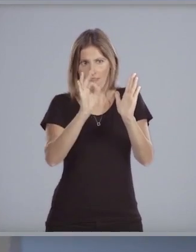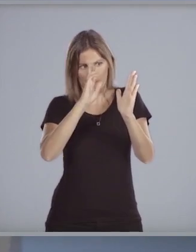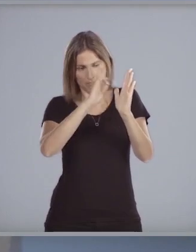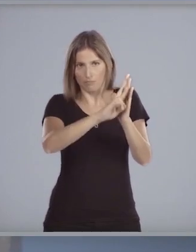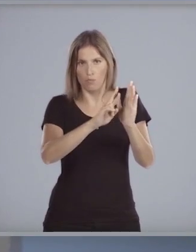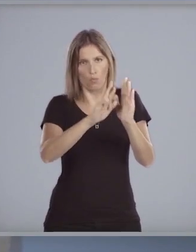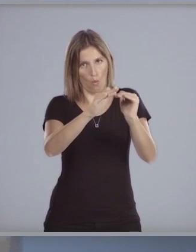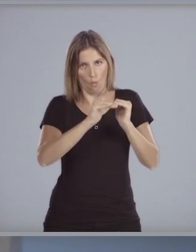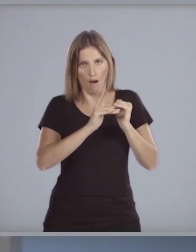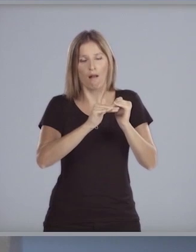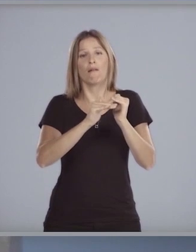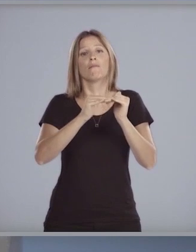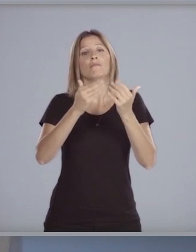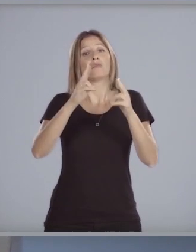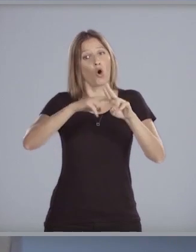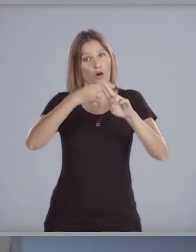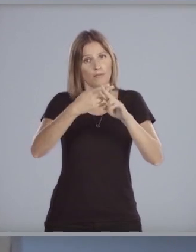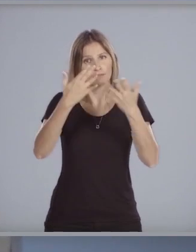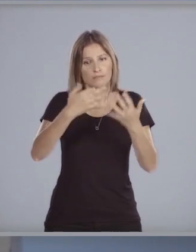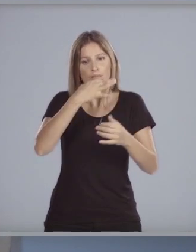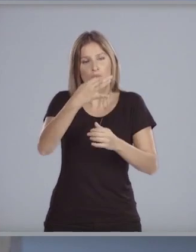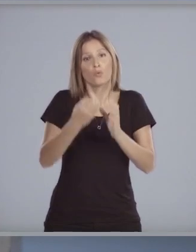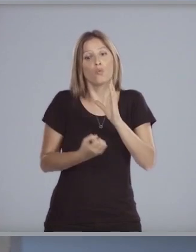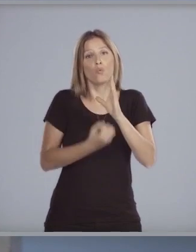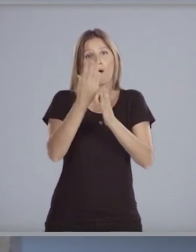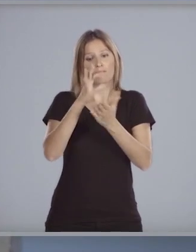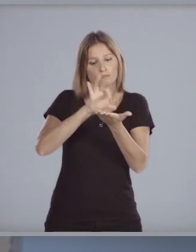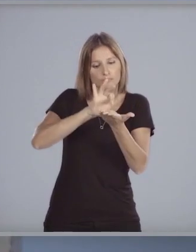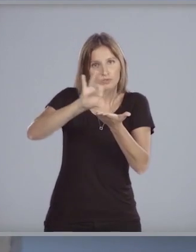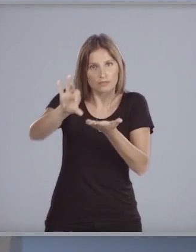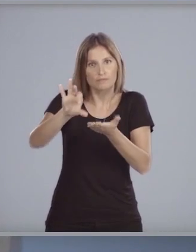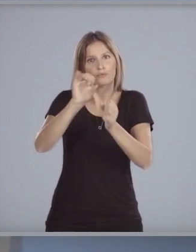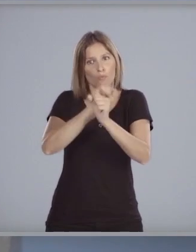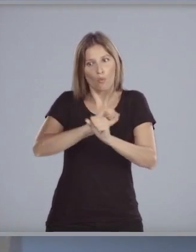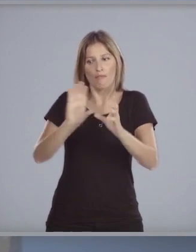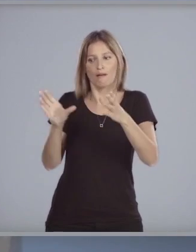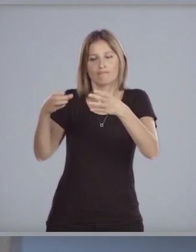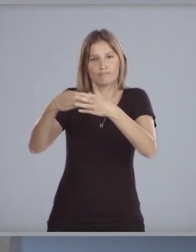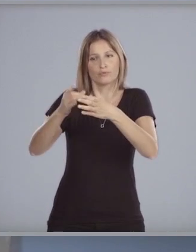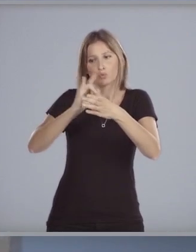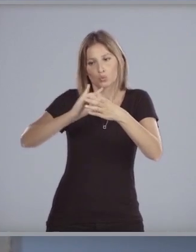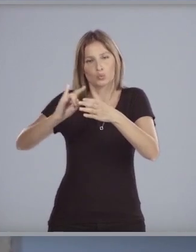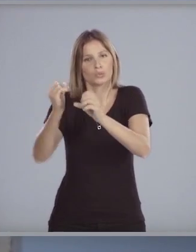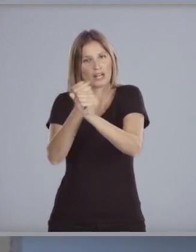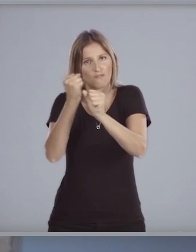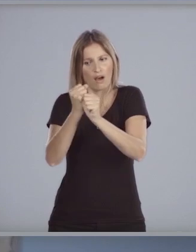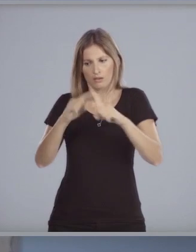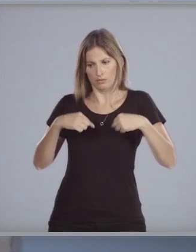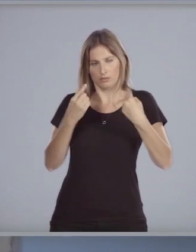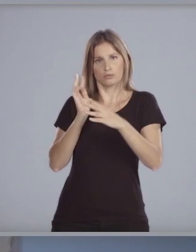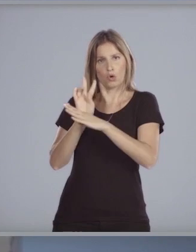La propone, la creación de un servicio descentralizado con contralor